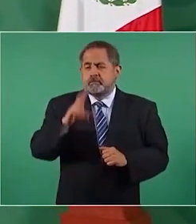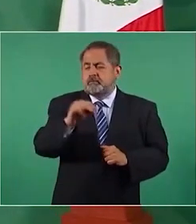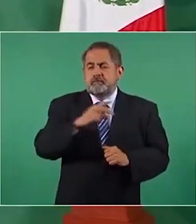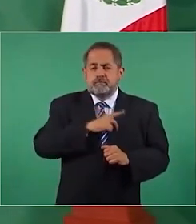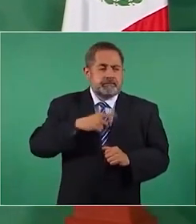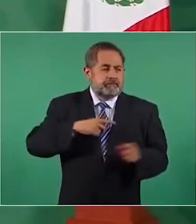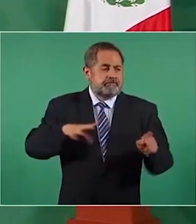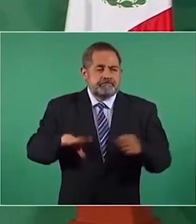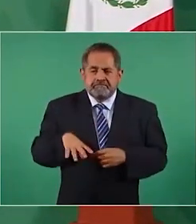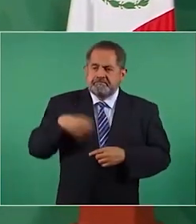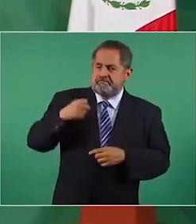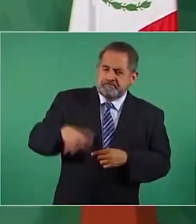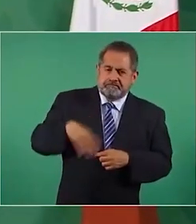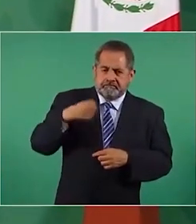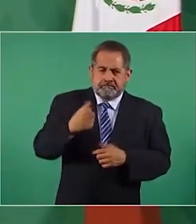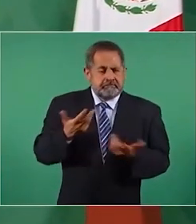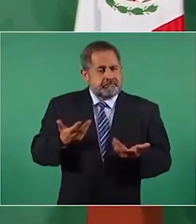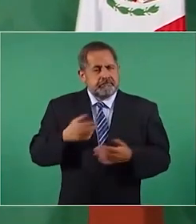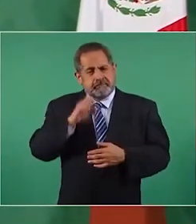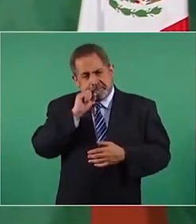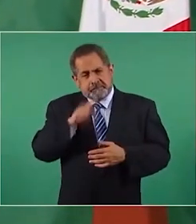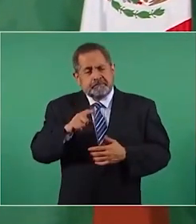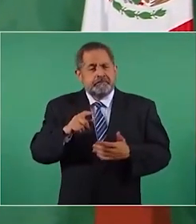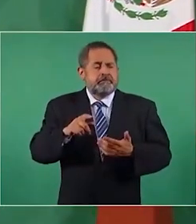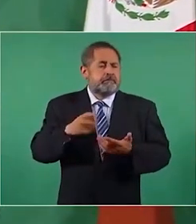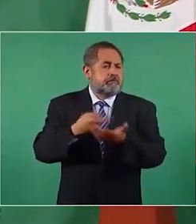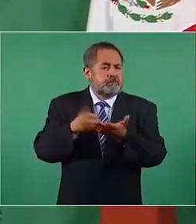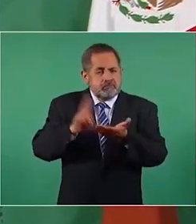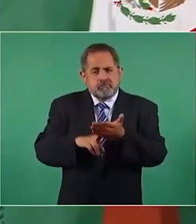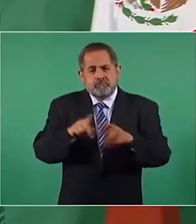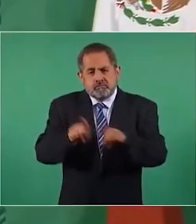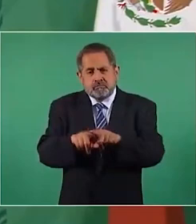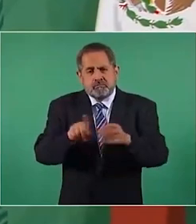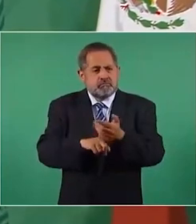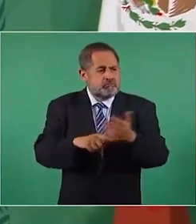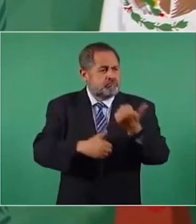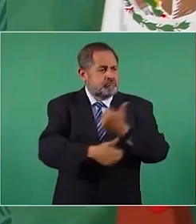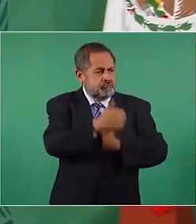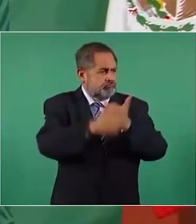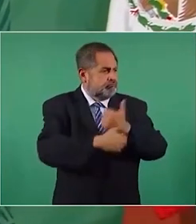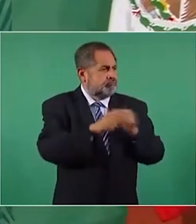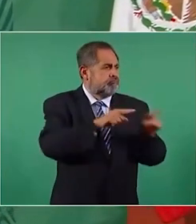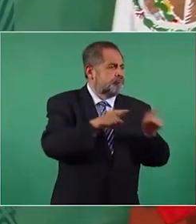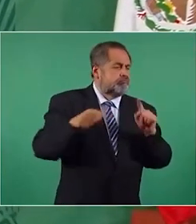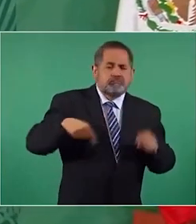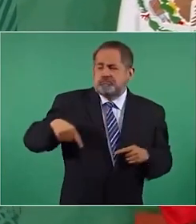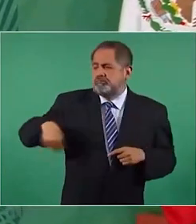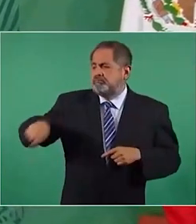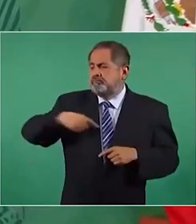abusos y que al mismo tiempo se mantenga la competencia en el mercado.